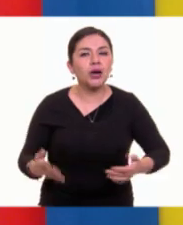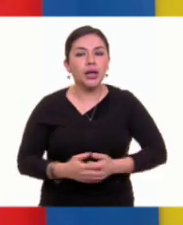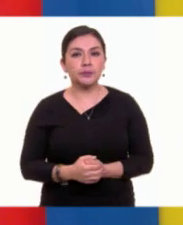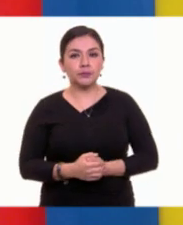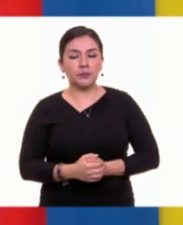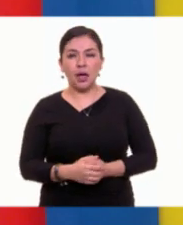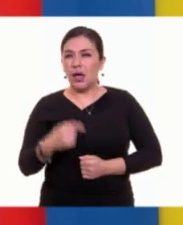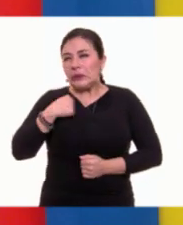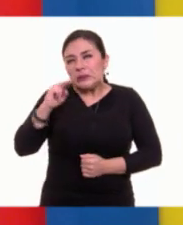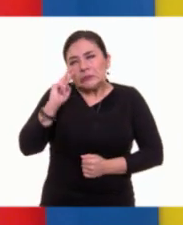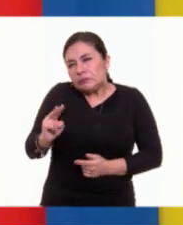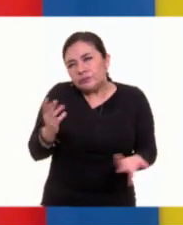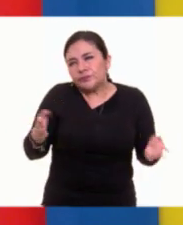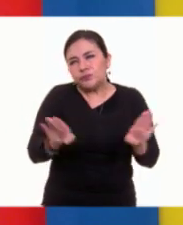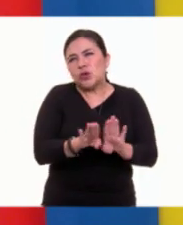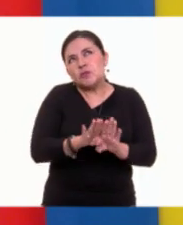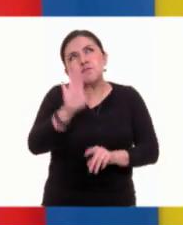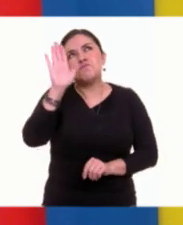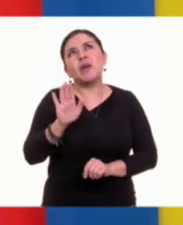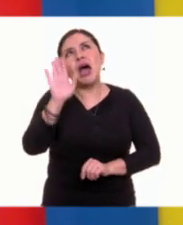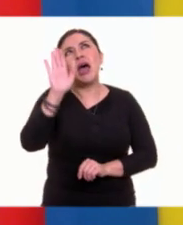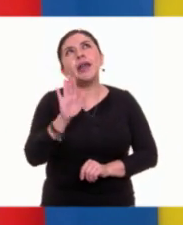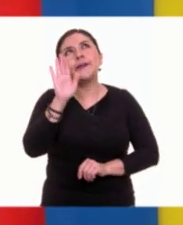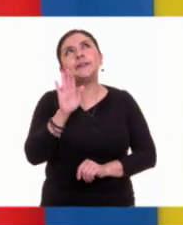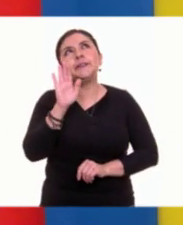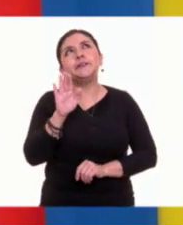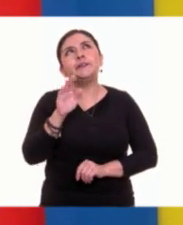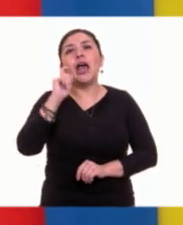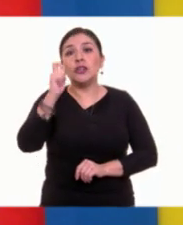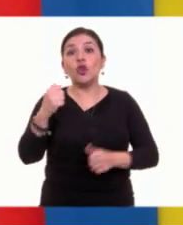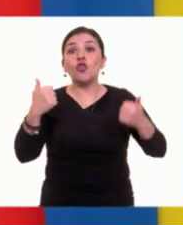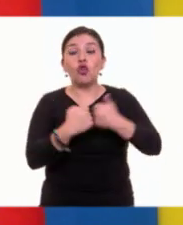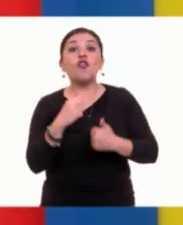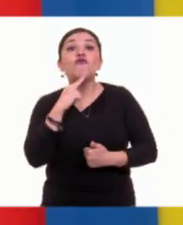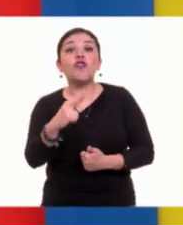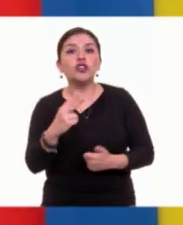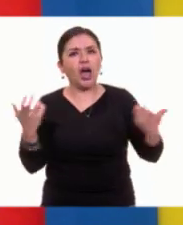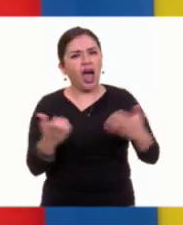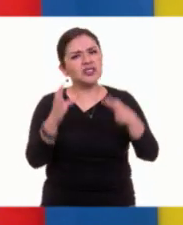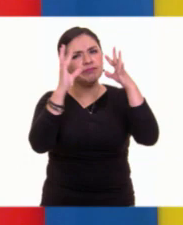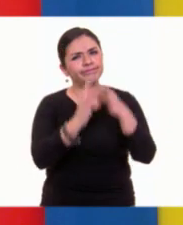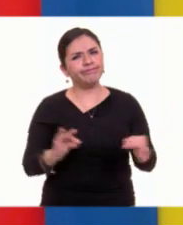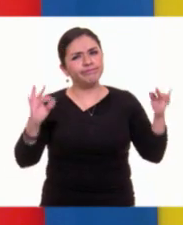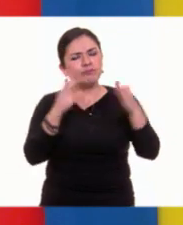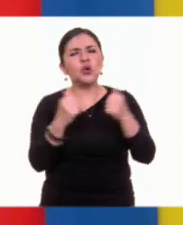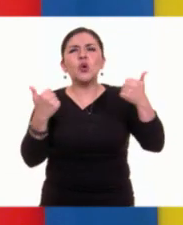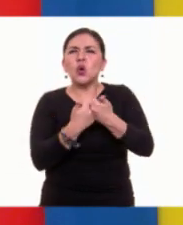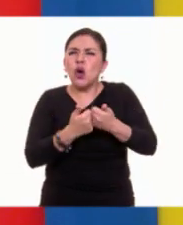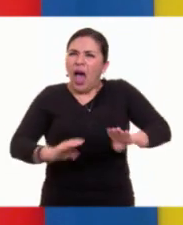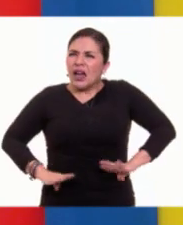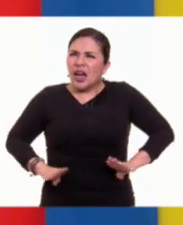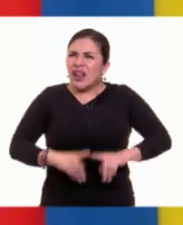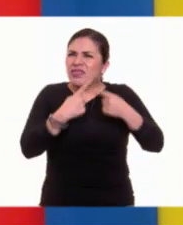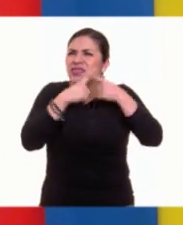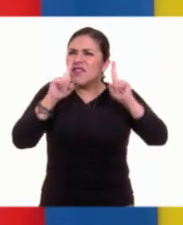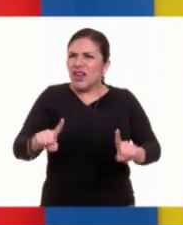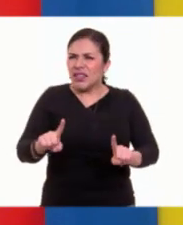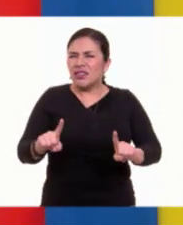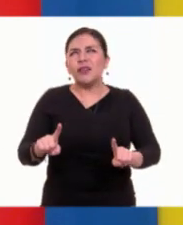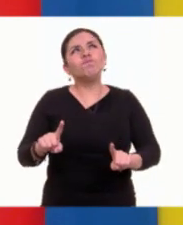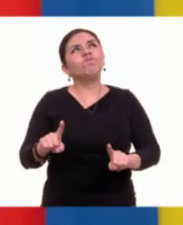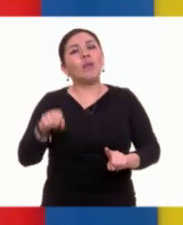Bueno, la presentación lo presenta la voz que habla, pero de un modo distinto al del narrador.